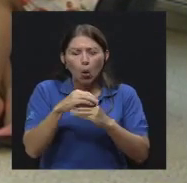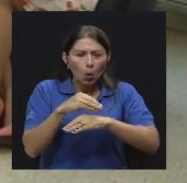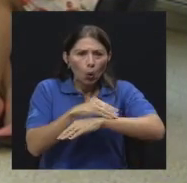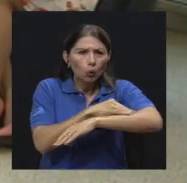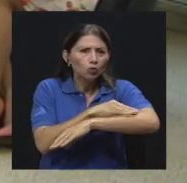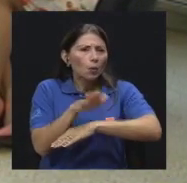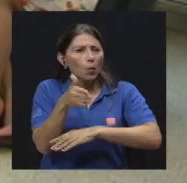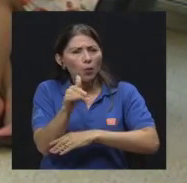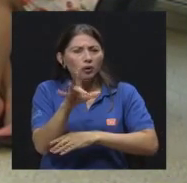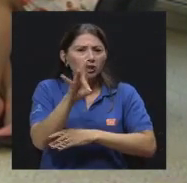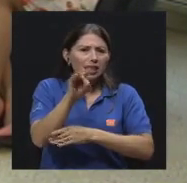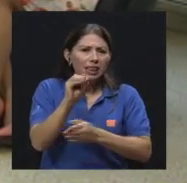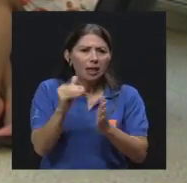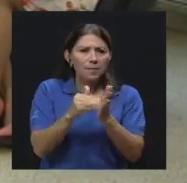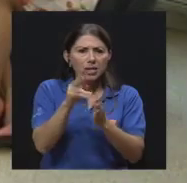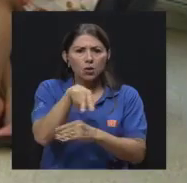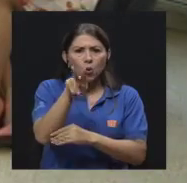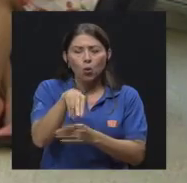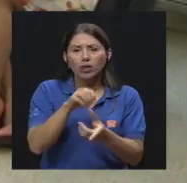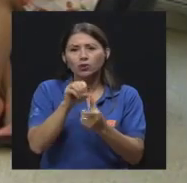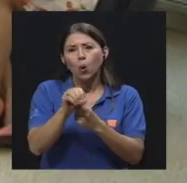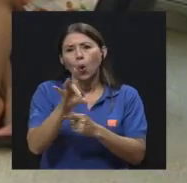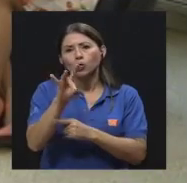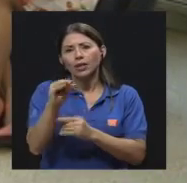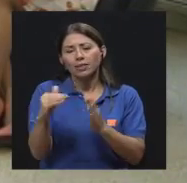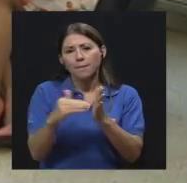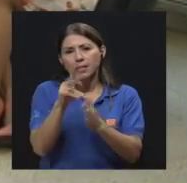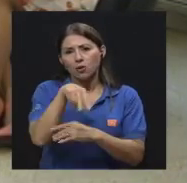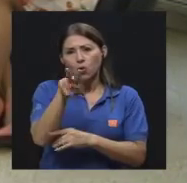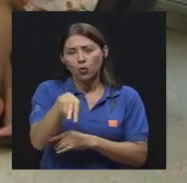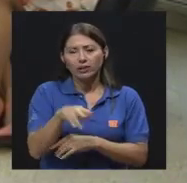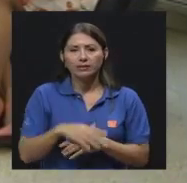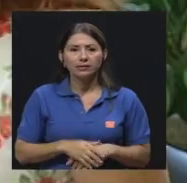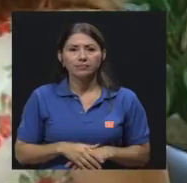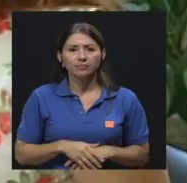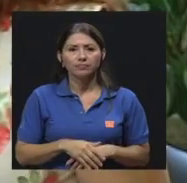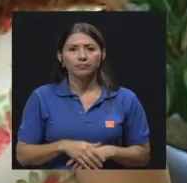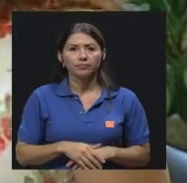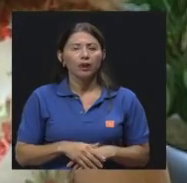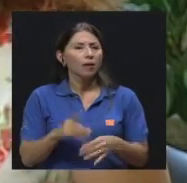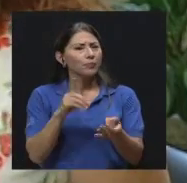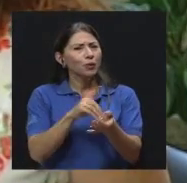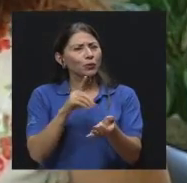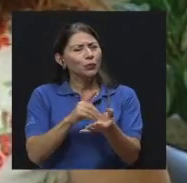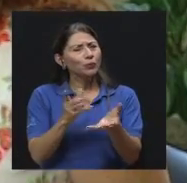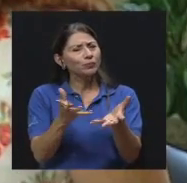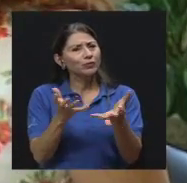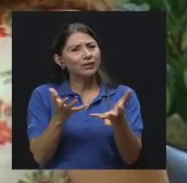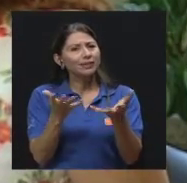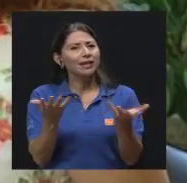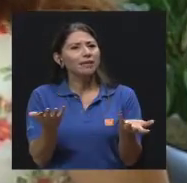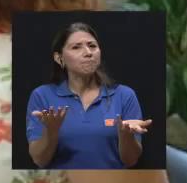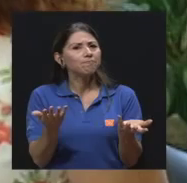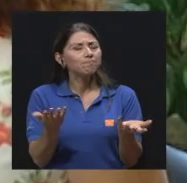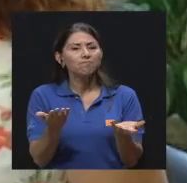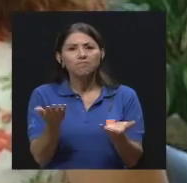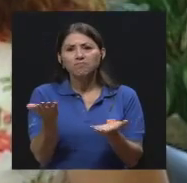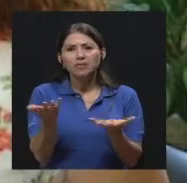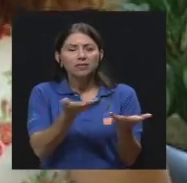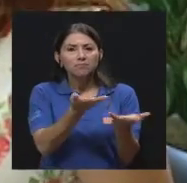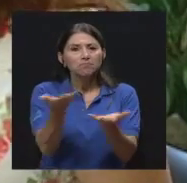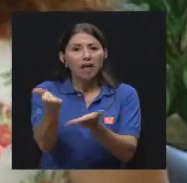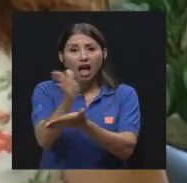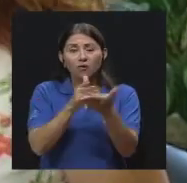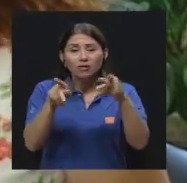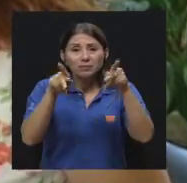pesos, un tratamiento completo para hongos de las uñas, ¿verdad? Doctor, yo quisiera, para ir finalizando esta conversación, ¿hay personas